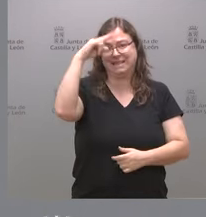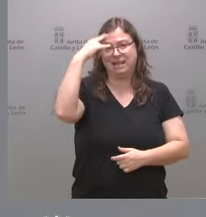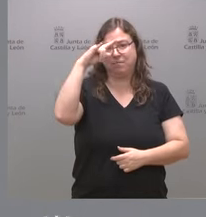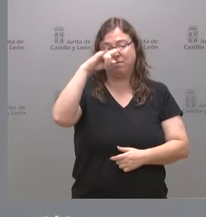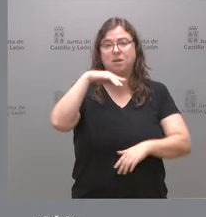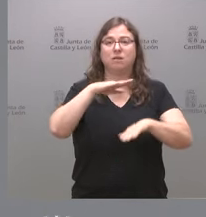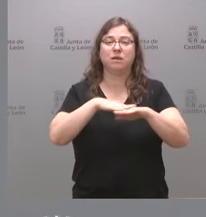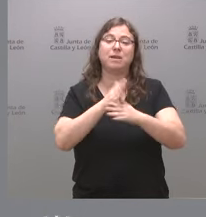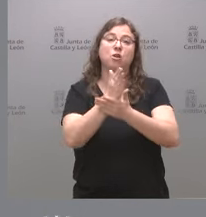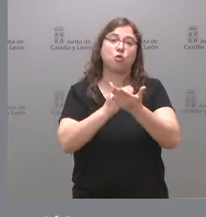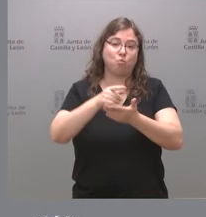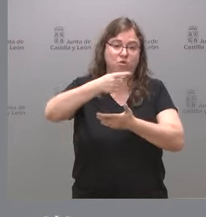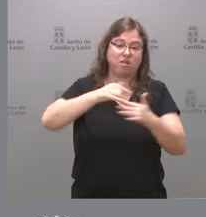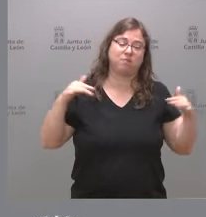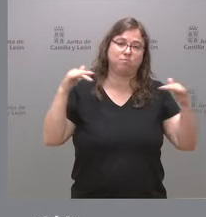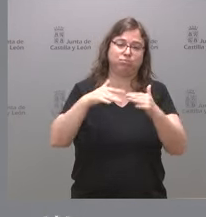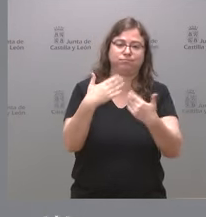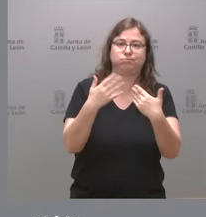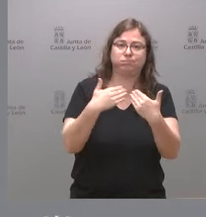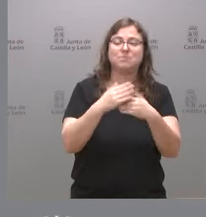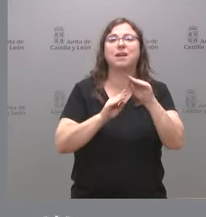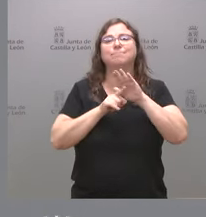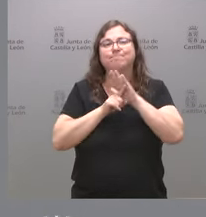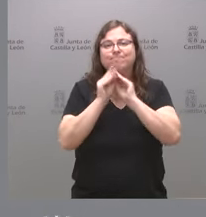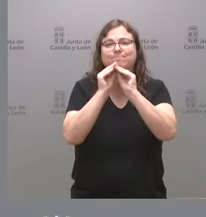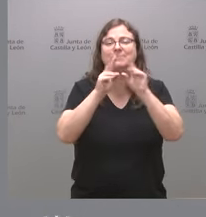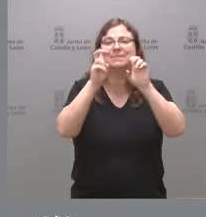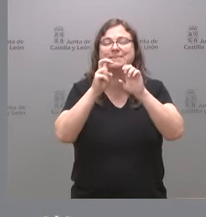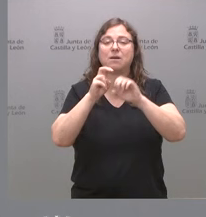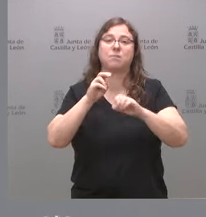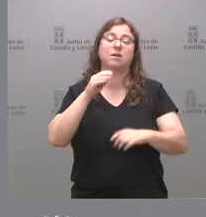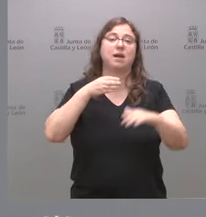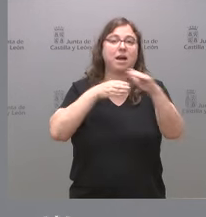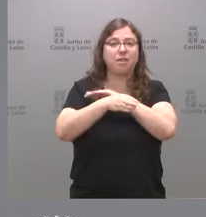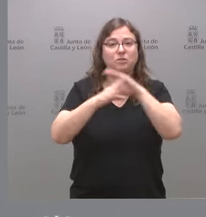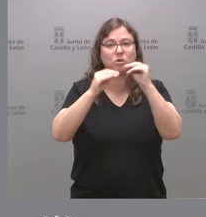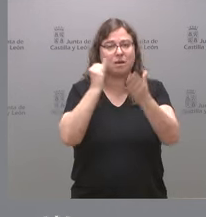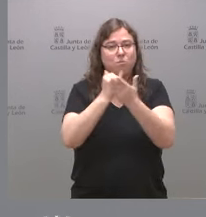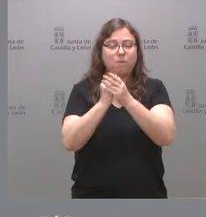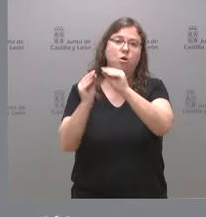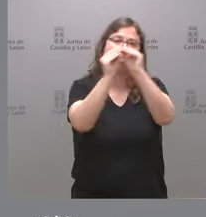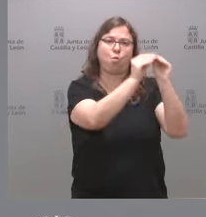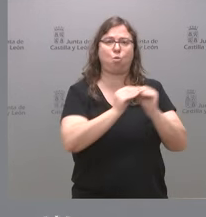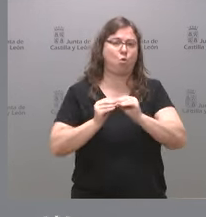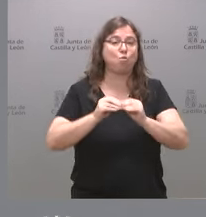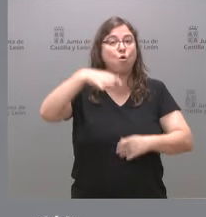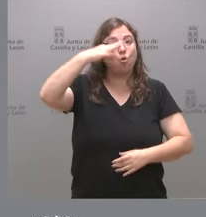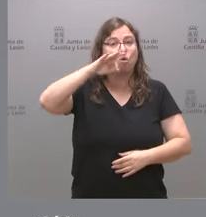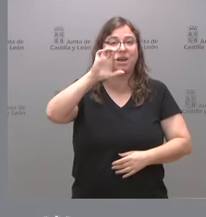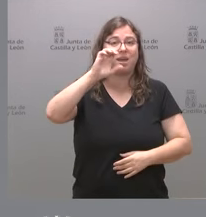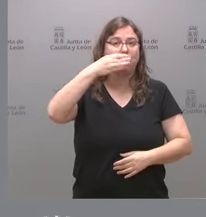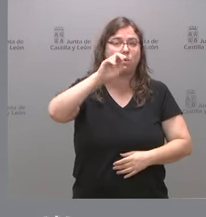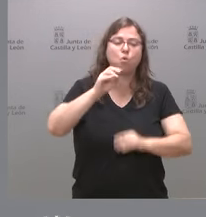entre comunidades autónomas para avanzar en esa EBAU común y seguiremos el centro del gobierno en la oportunidad de hacer una EBAU única para todos